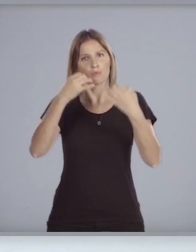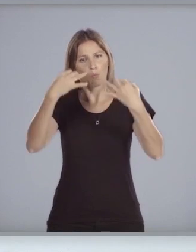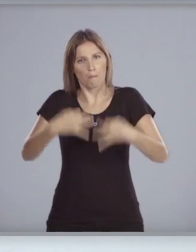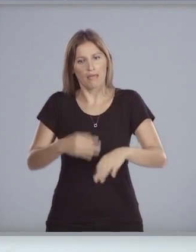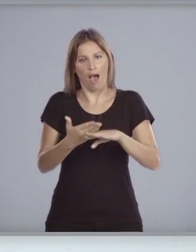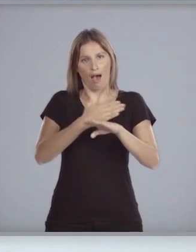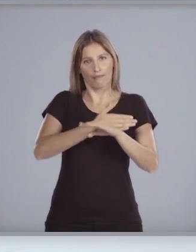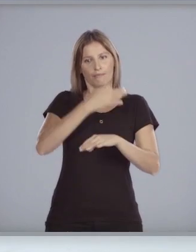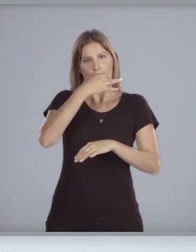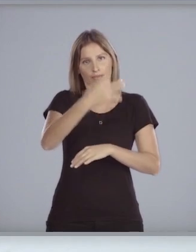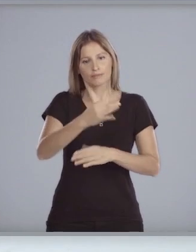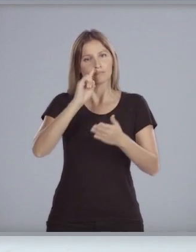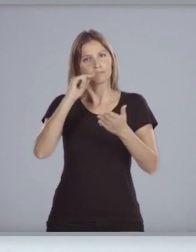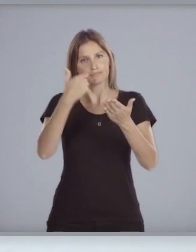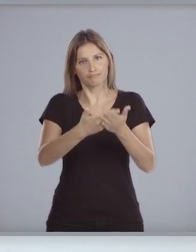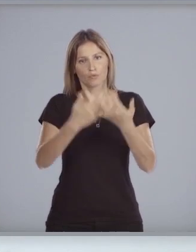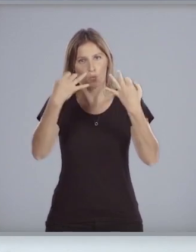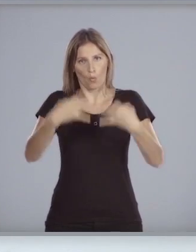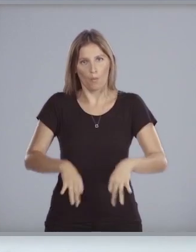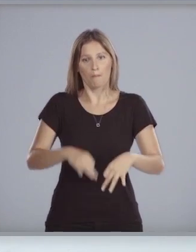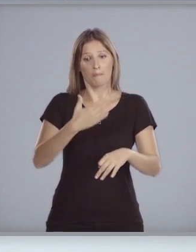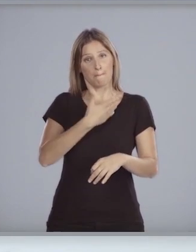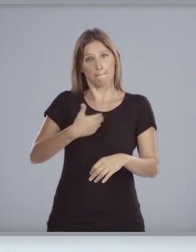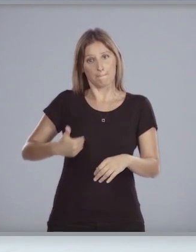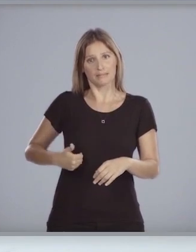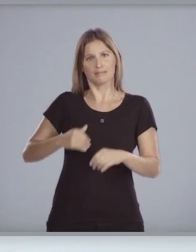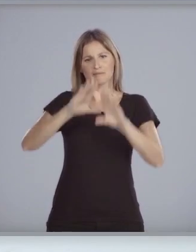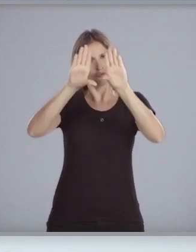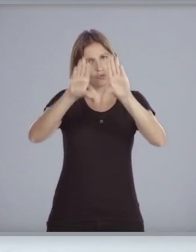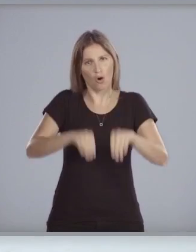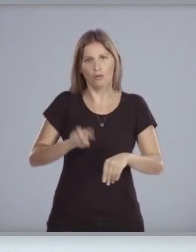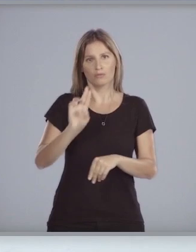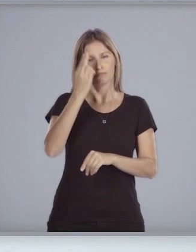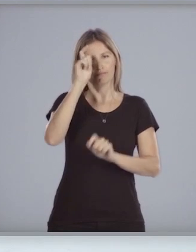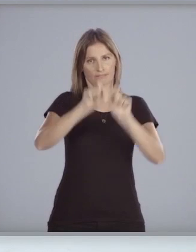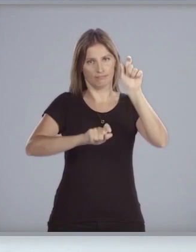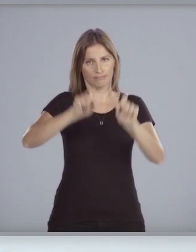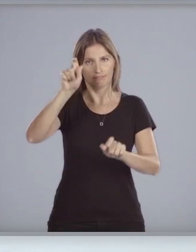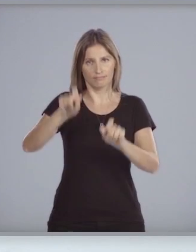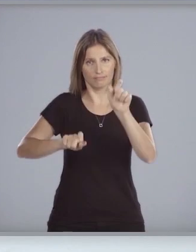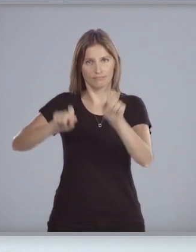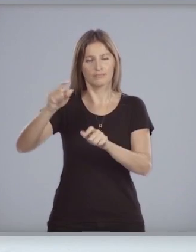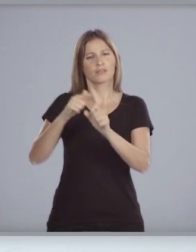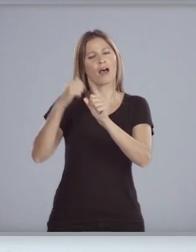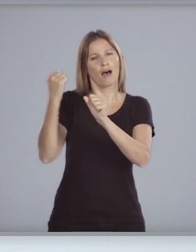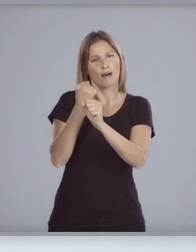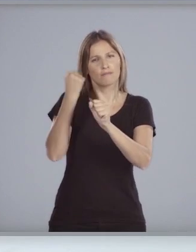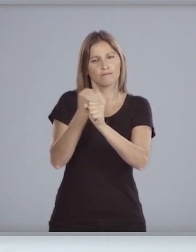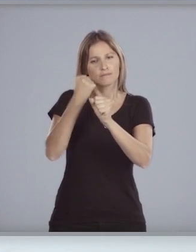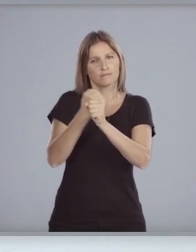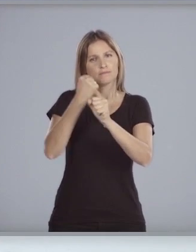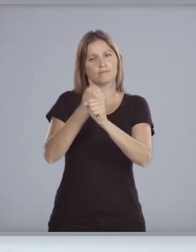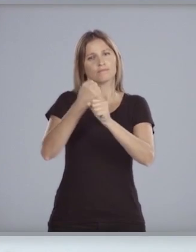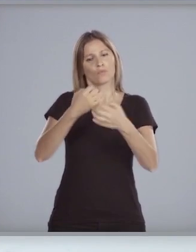lo prometido. Seré el Presidente de todos los uruguayos. Trabajaré en el